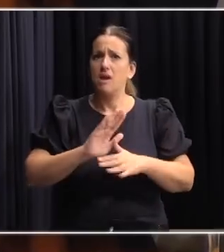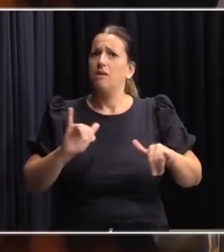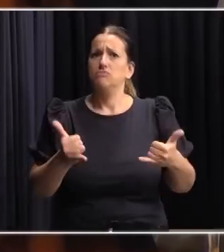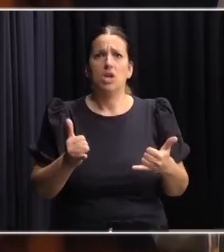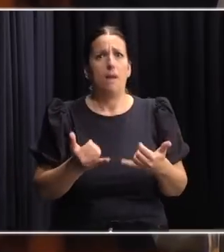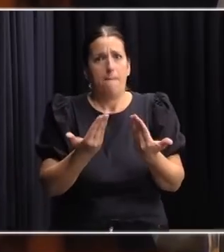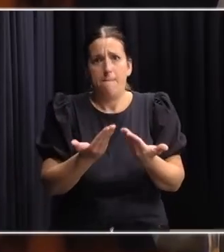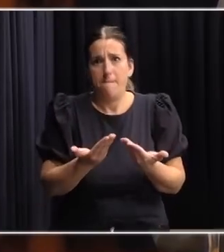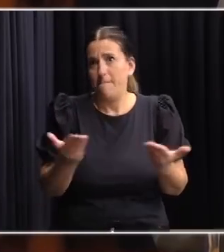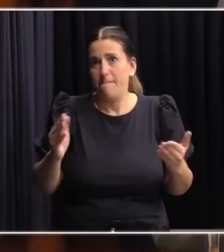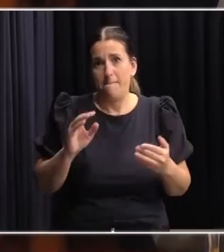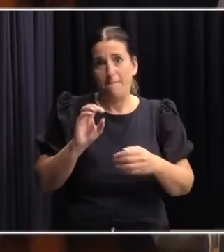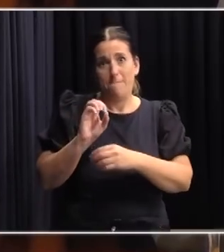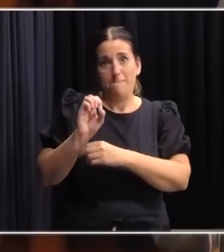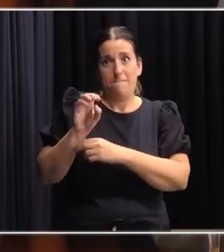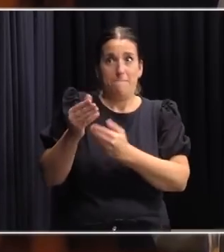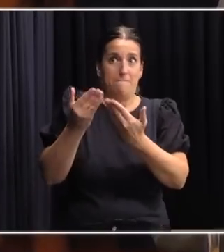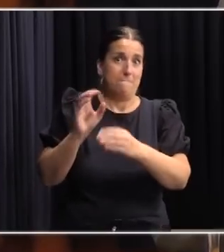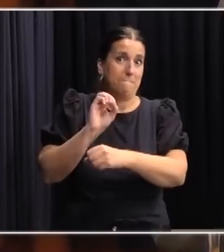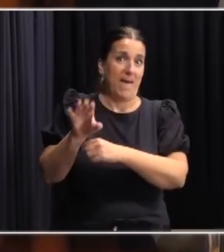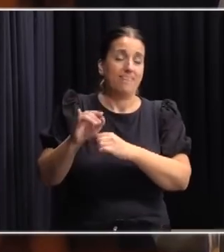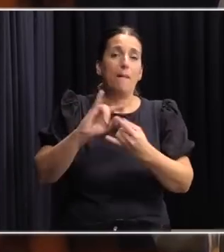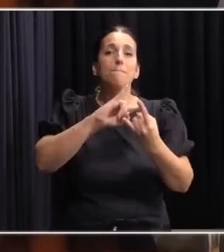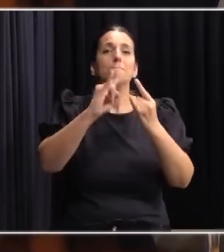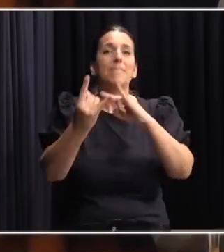ingresando en el Parlamento.